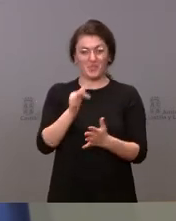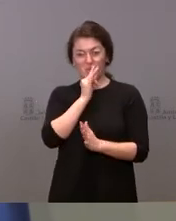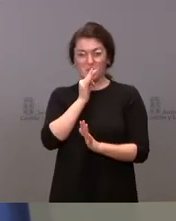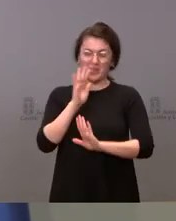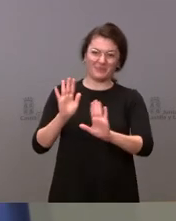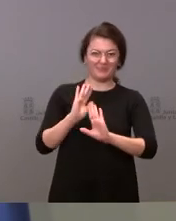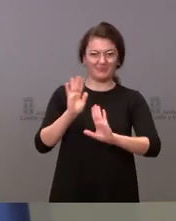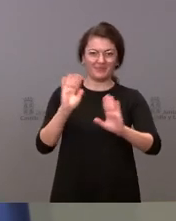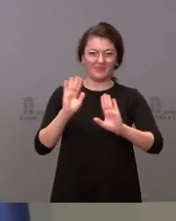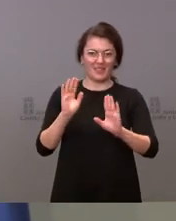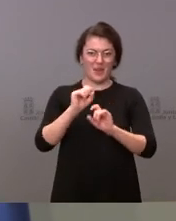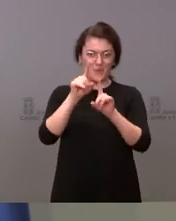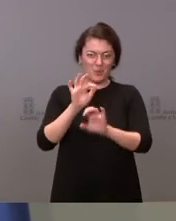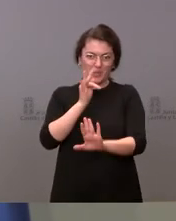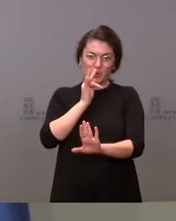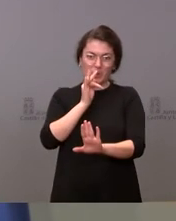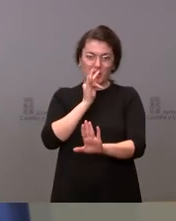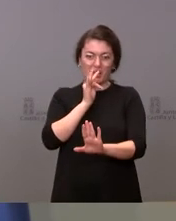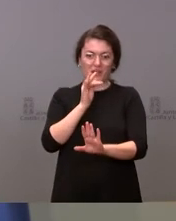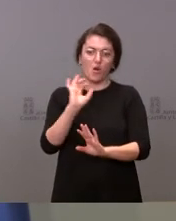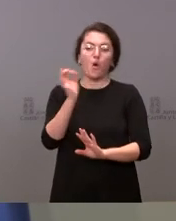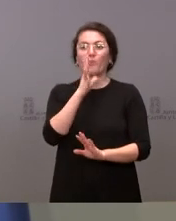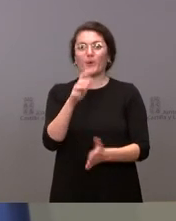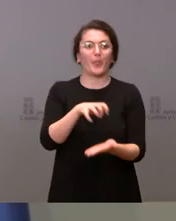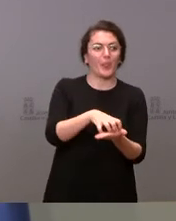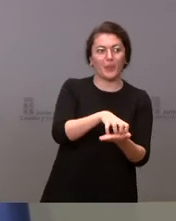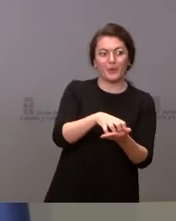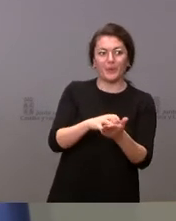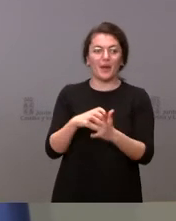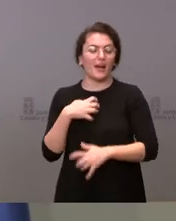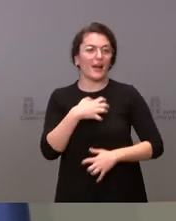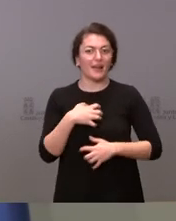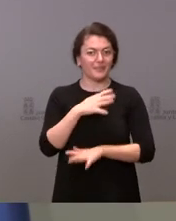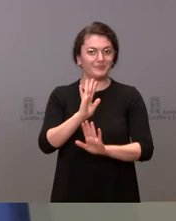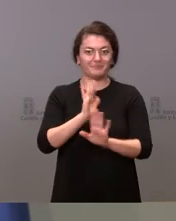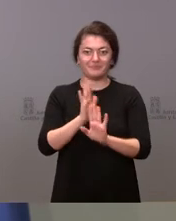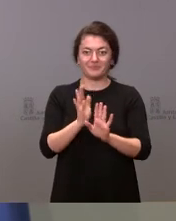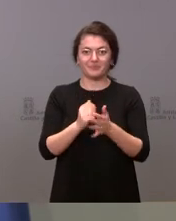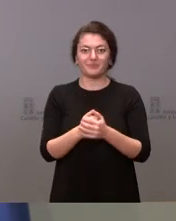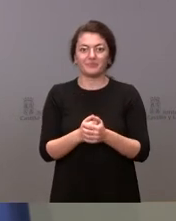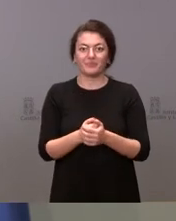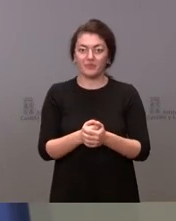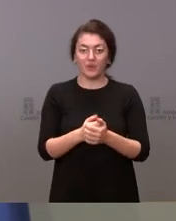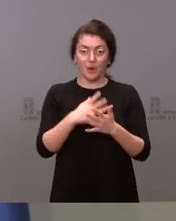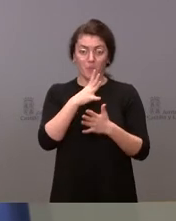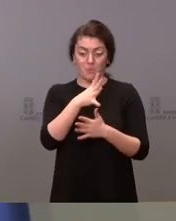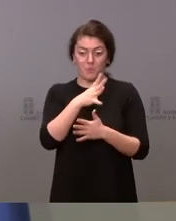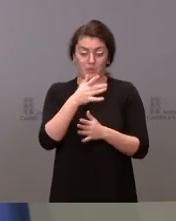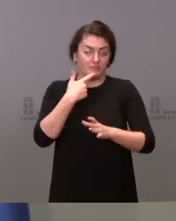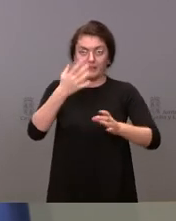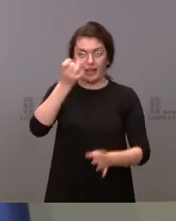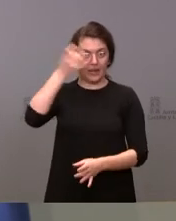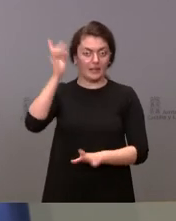melones, sino de generar más incertidumbre y más inquietud entre los ciudadanos a medida que uno va teniendo una ocurrencia.